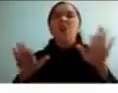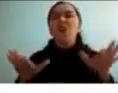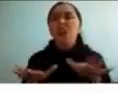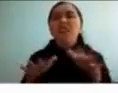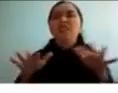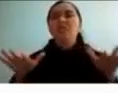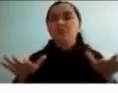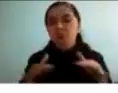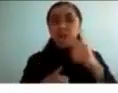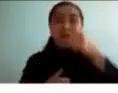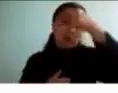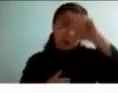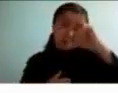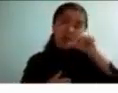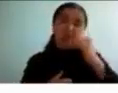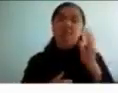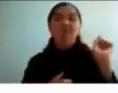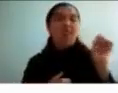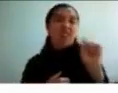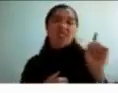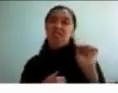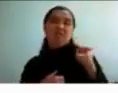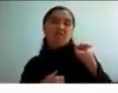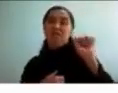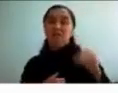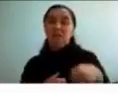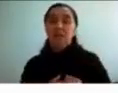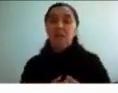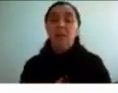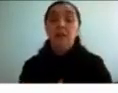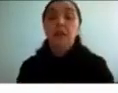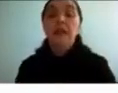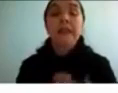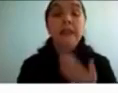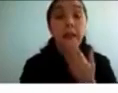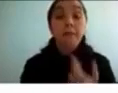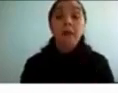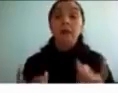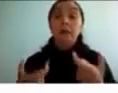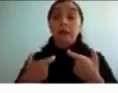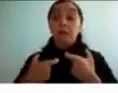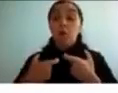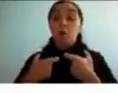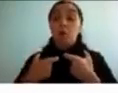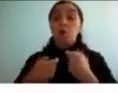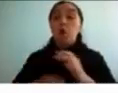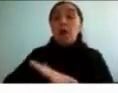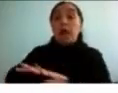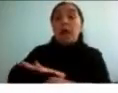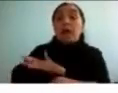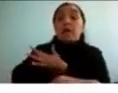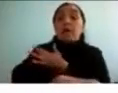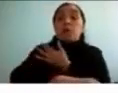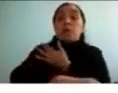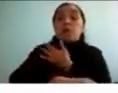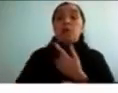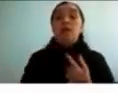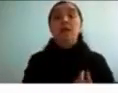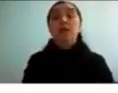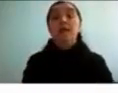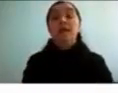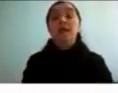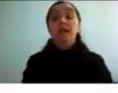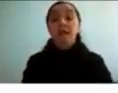esfuerzo y el decidido de autorregulación emocional es verdad que también son más emotivos ya que no inhiben sus primeras